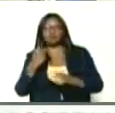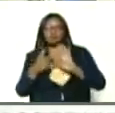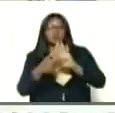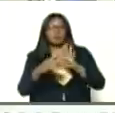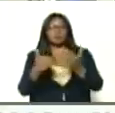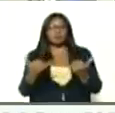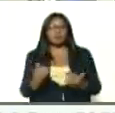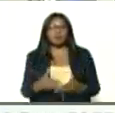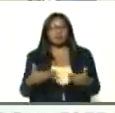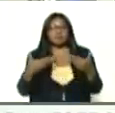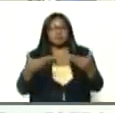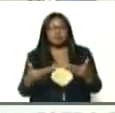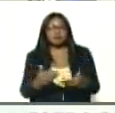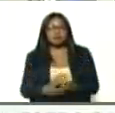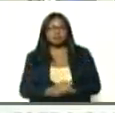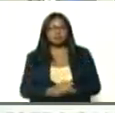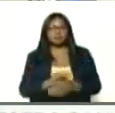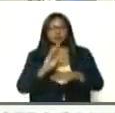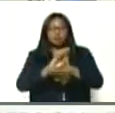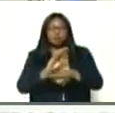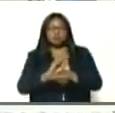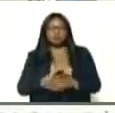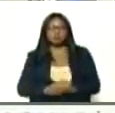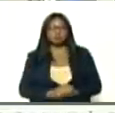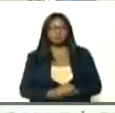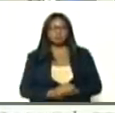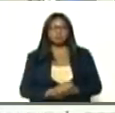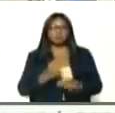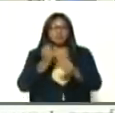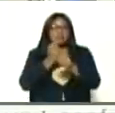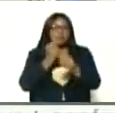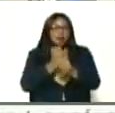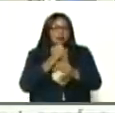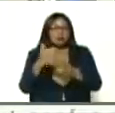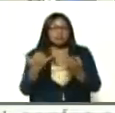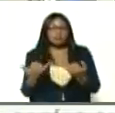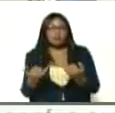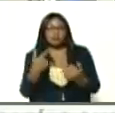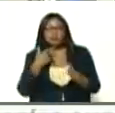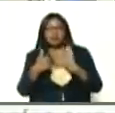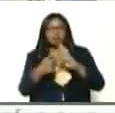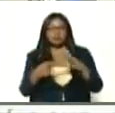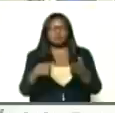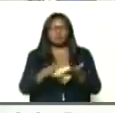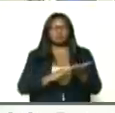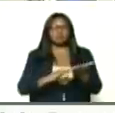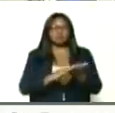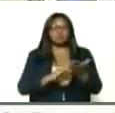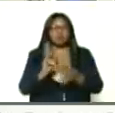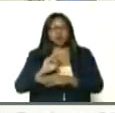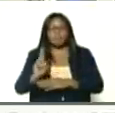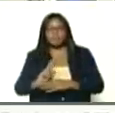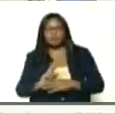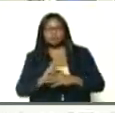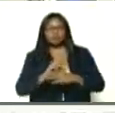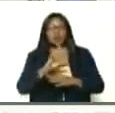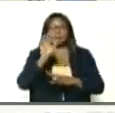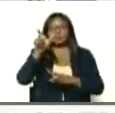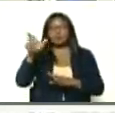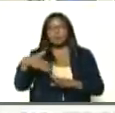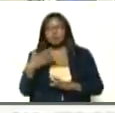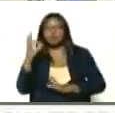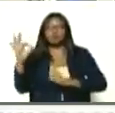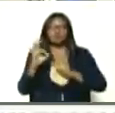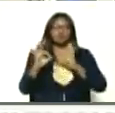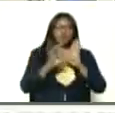de entrega, fuimos ejemplo, de trabajo, y sobre todo, ejemplo, para recuperar a aquellos, que pudieron haberse infectado, y